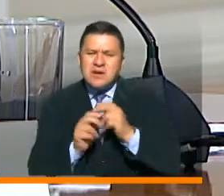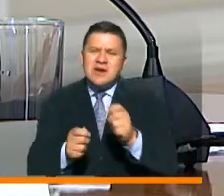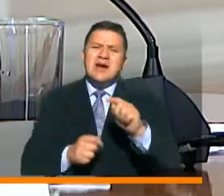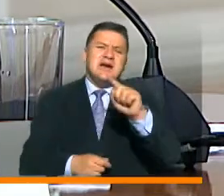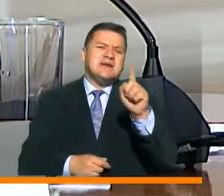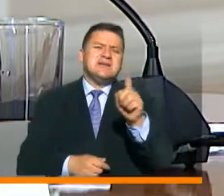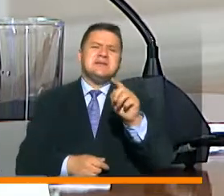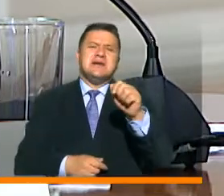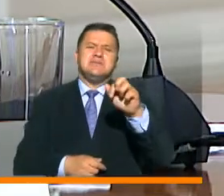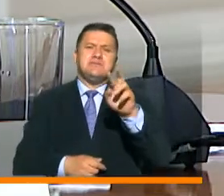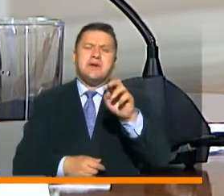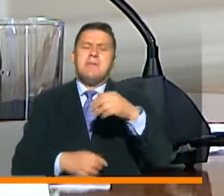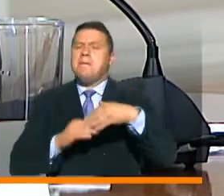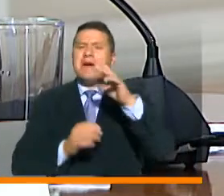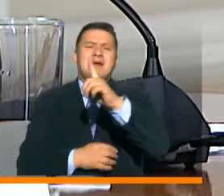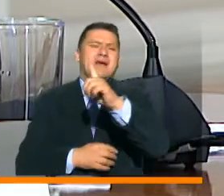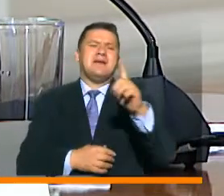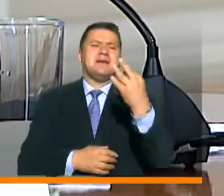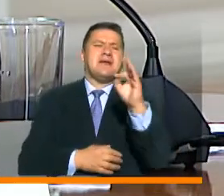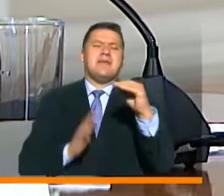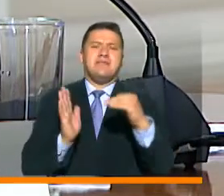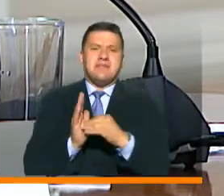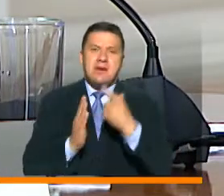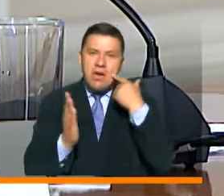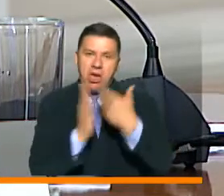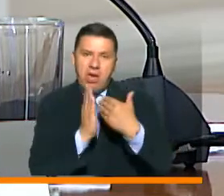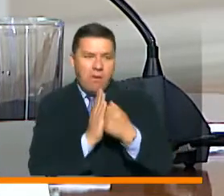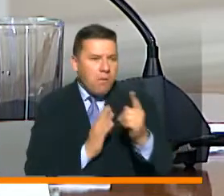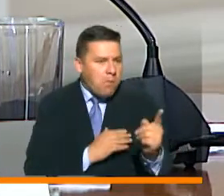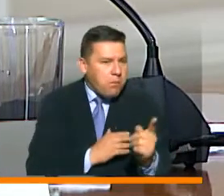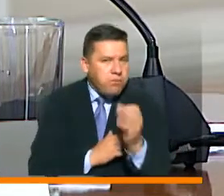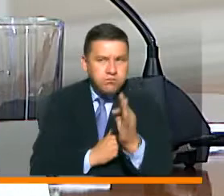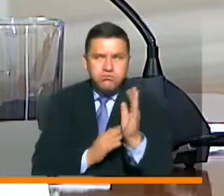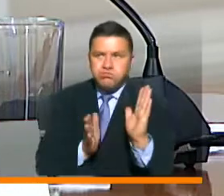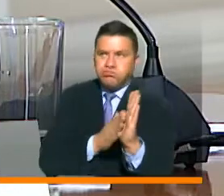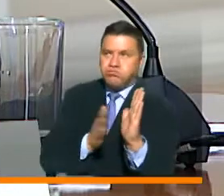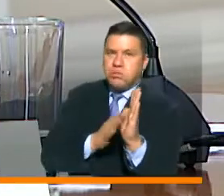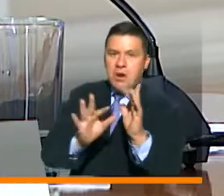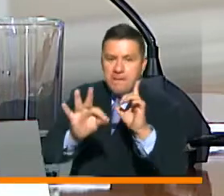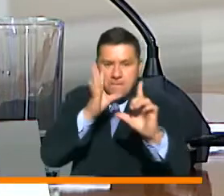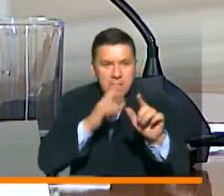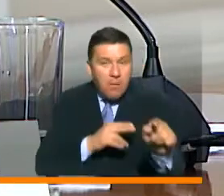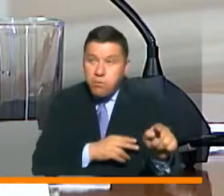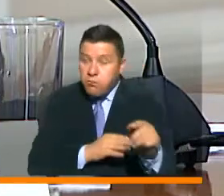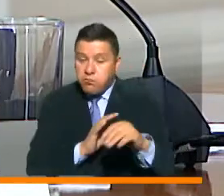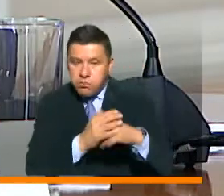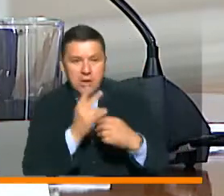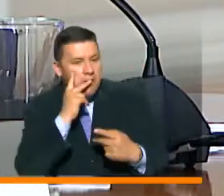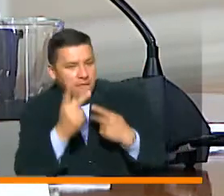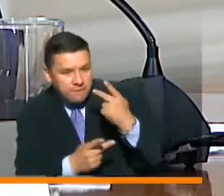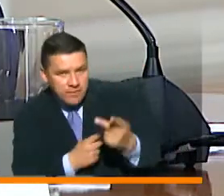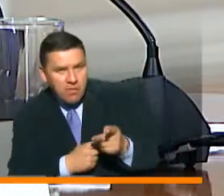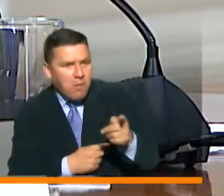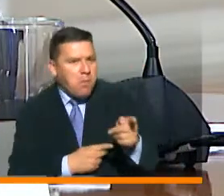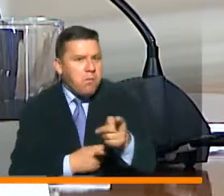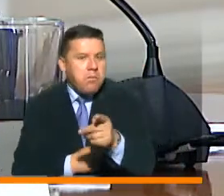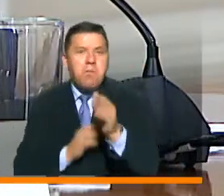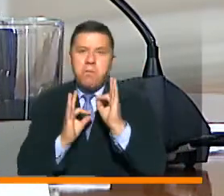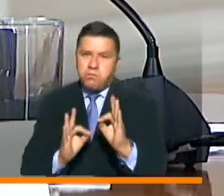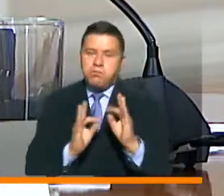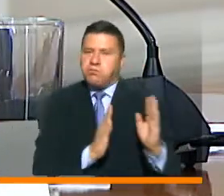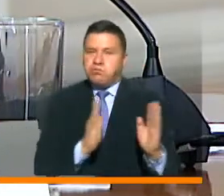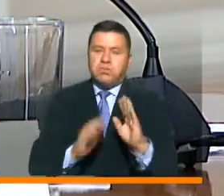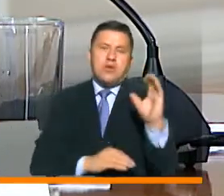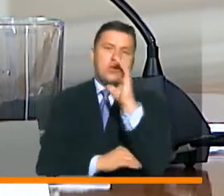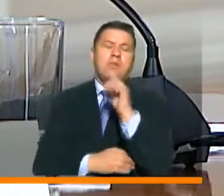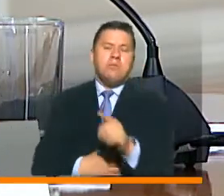que a la fecha ha recibido más de 130 mil evidencias, todas de manera virtual, además de las visitas in situ, que dan garantía